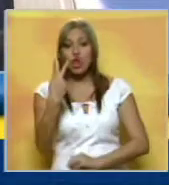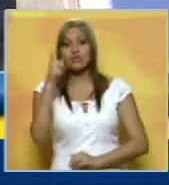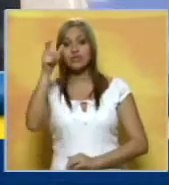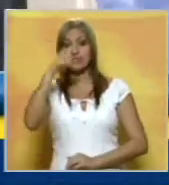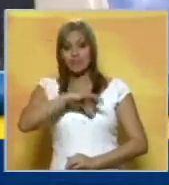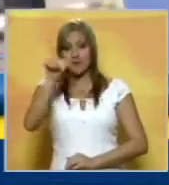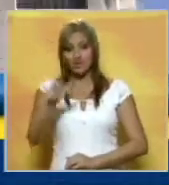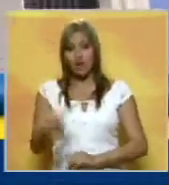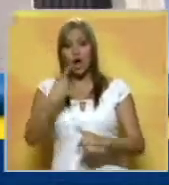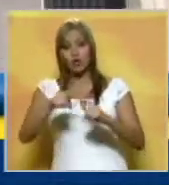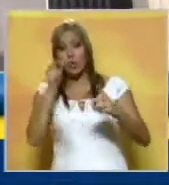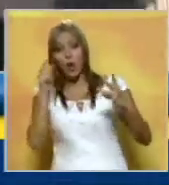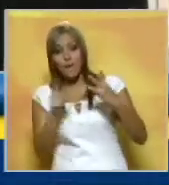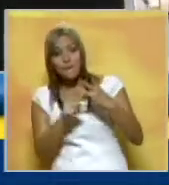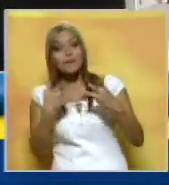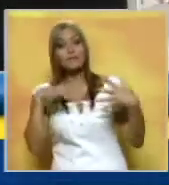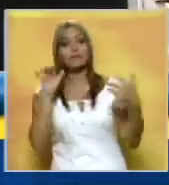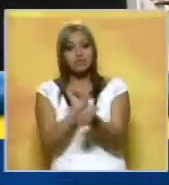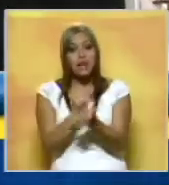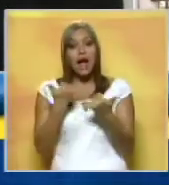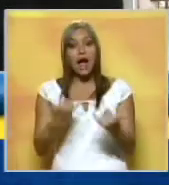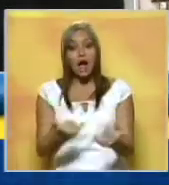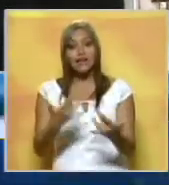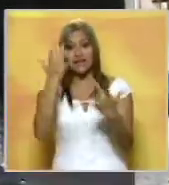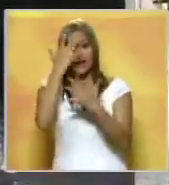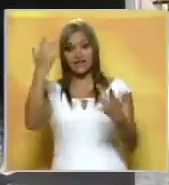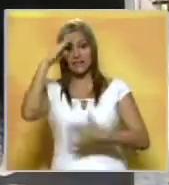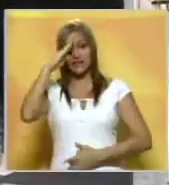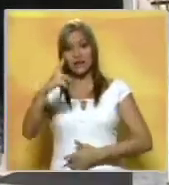permanecen recluidos en la sede del Organismo de Contrainteligencia Militar.